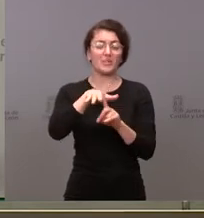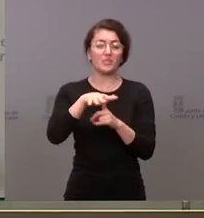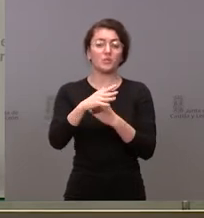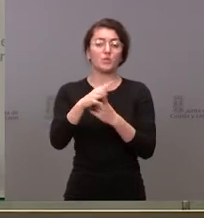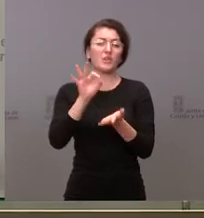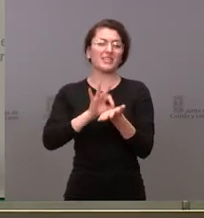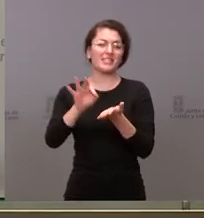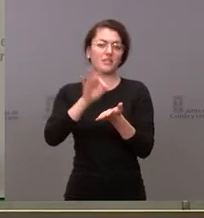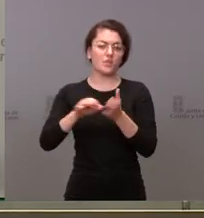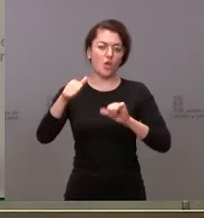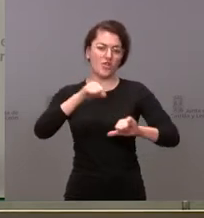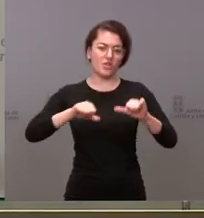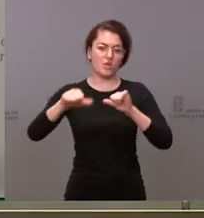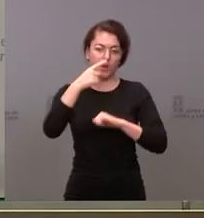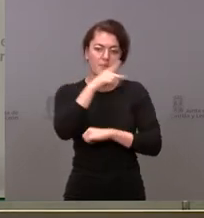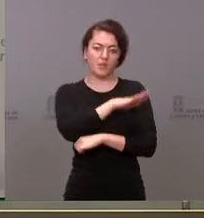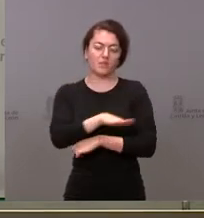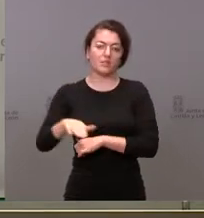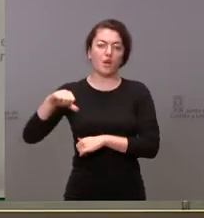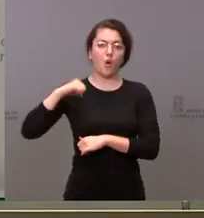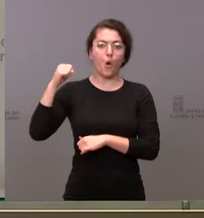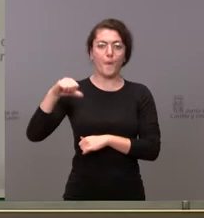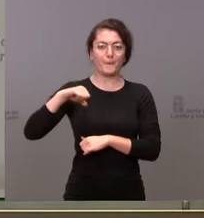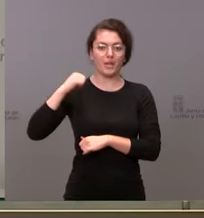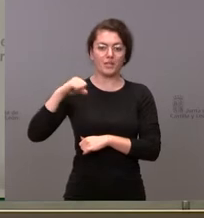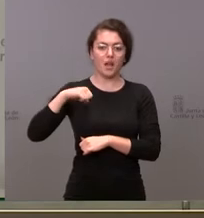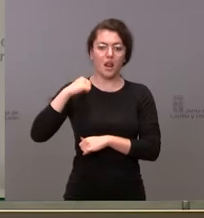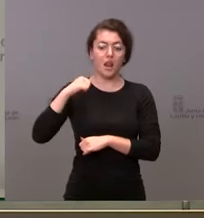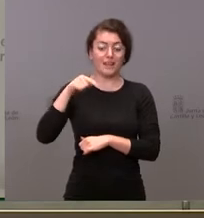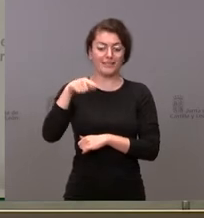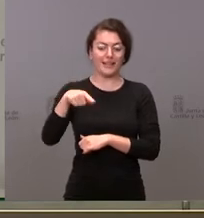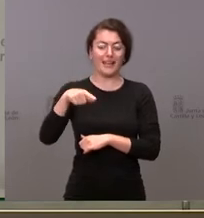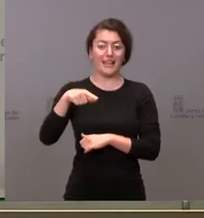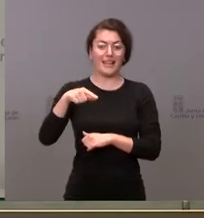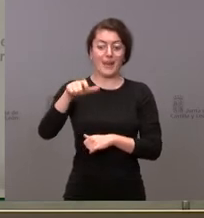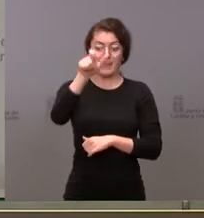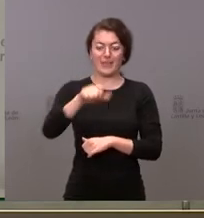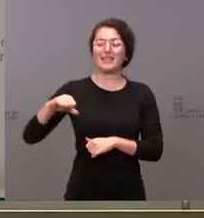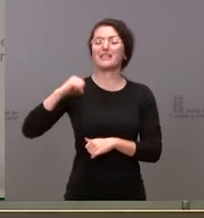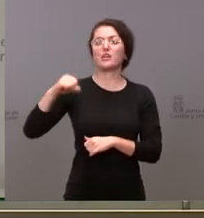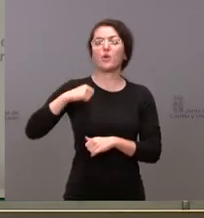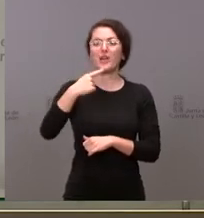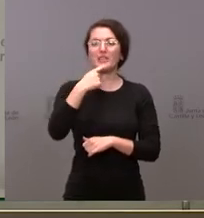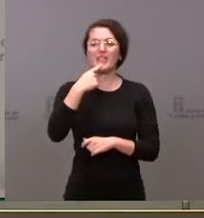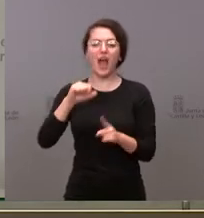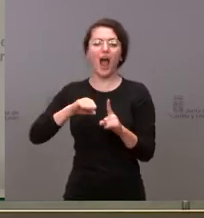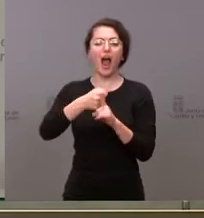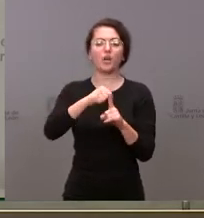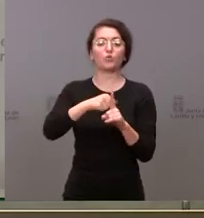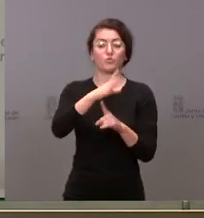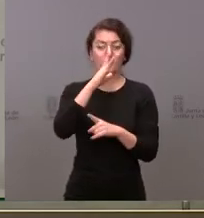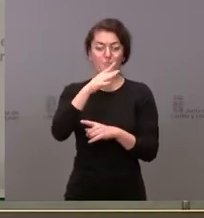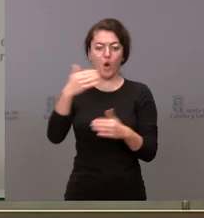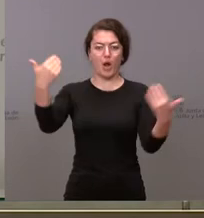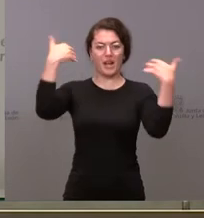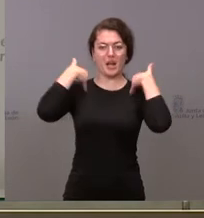de cirugía pediátrica del hospital clínico, donde los cirujanos hablan de acoso y hostigamiento por parte de los responsables organizativos